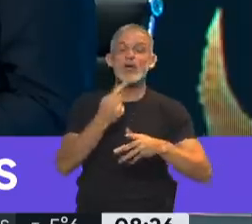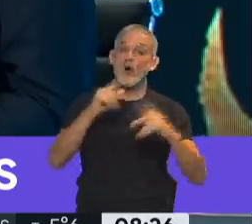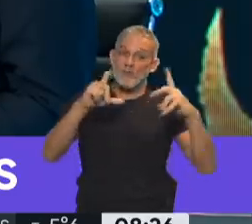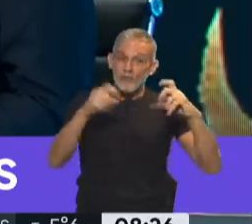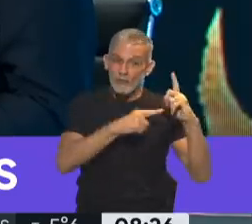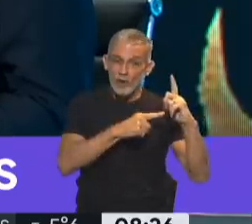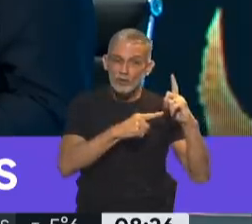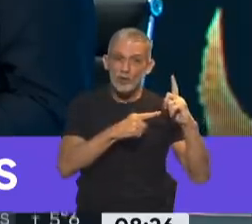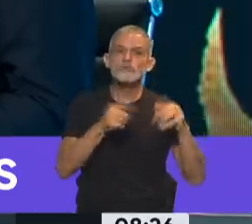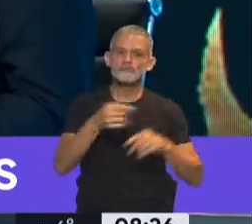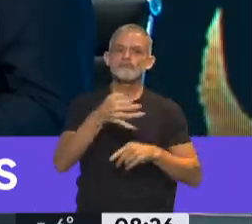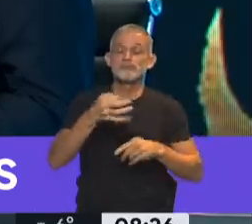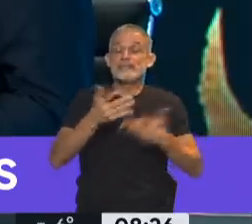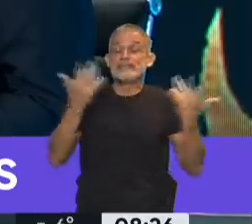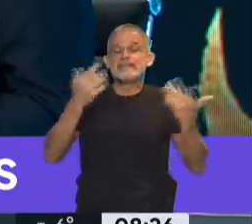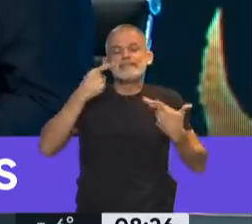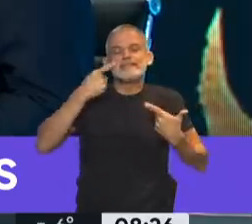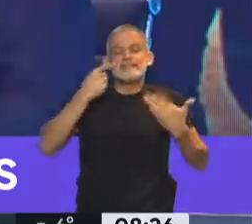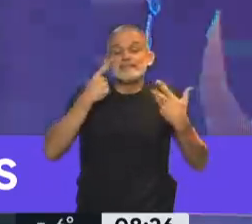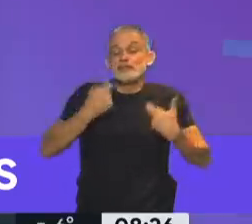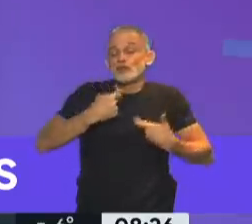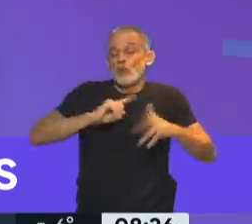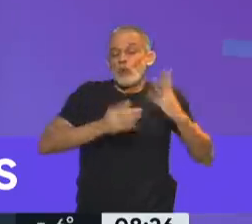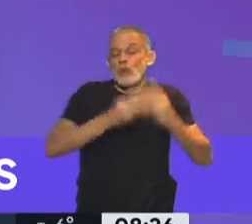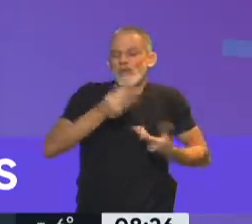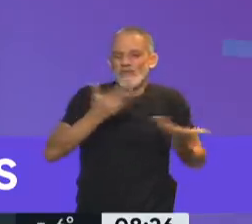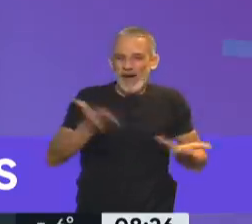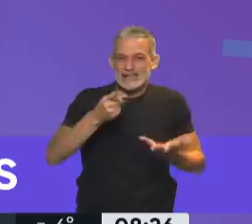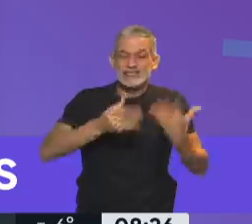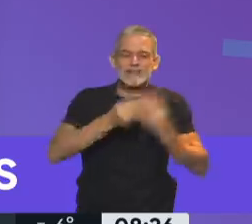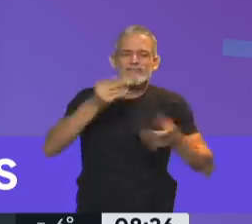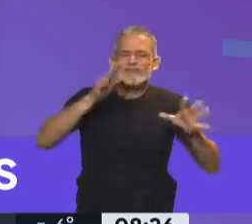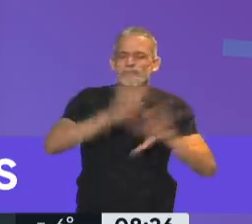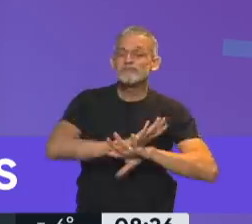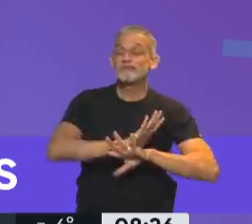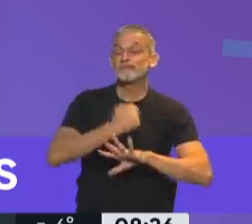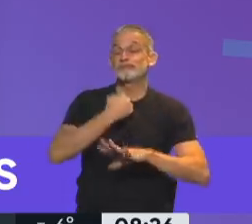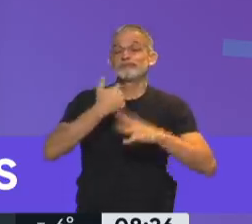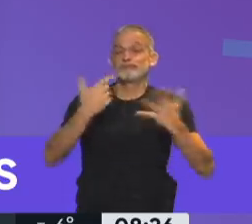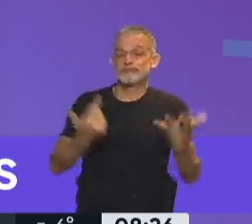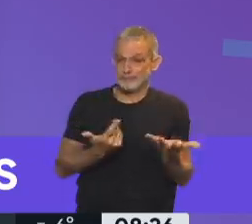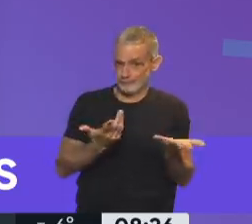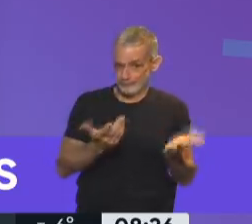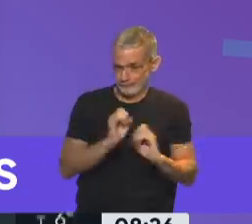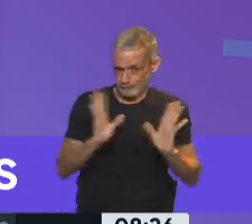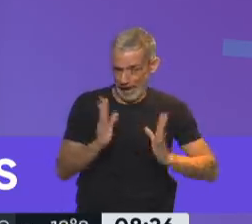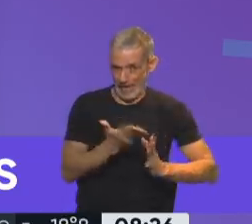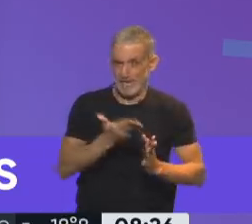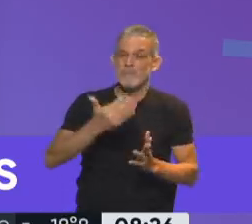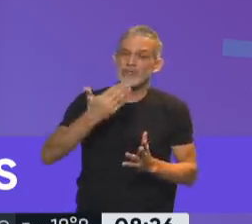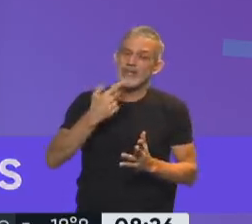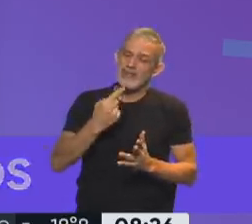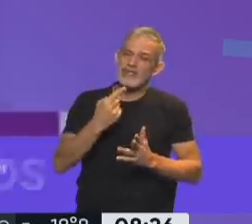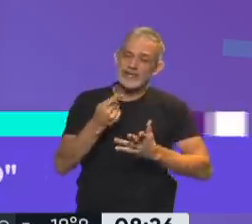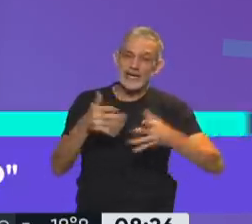justamente se trató de un descuido, esa es la palabra textual que utiliza, un error que no debería haber pasado. Y también habla